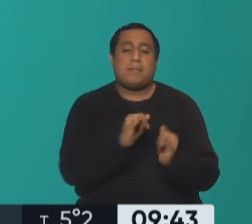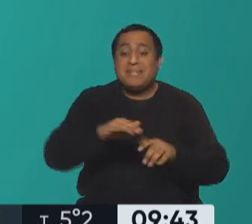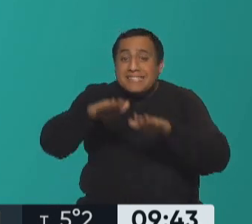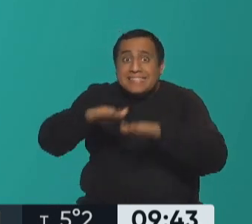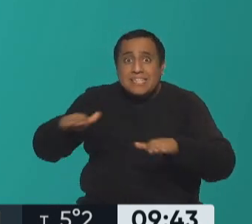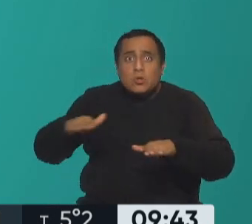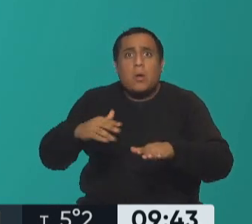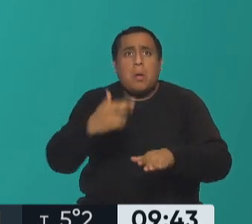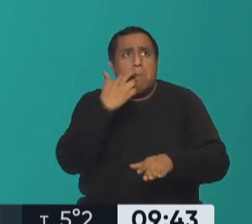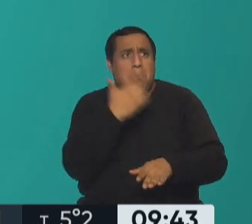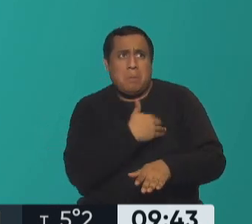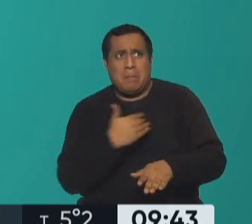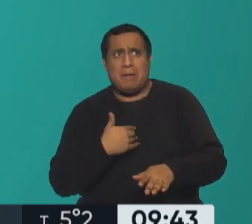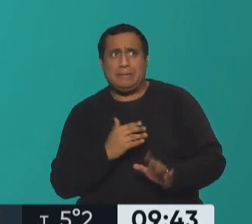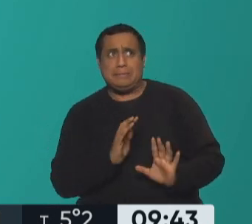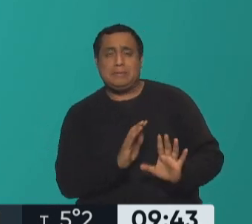tienen miedo a sus padres, ¿no?